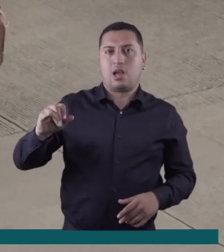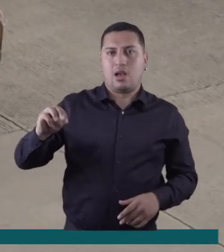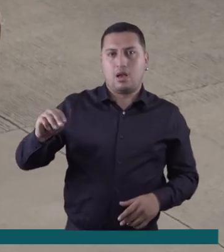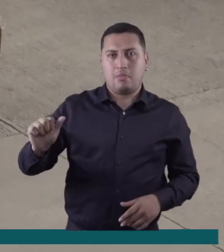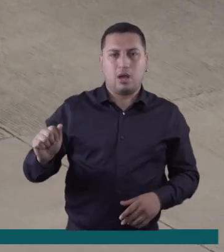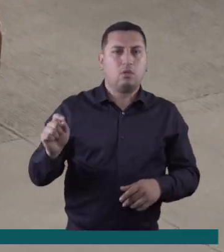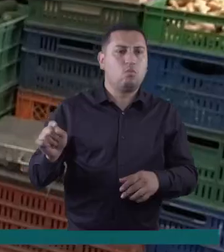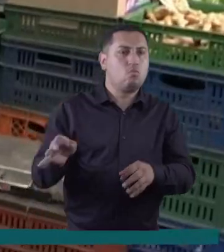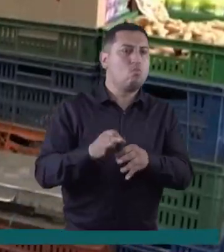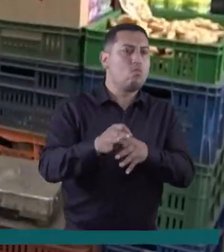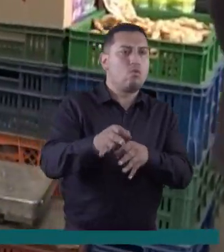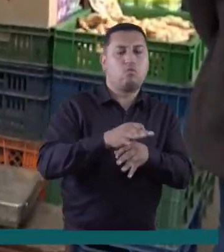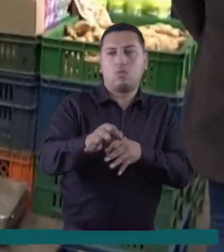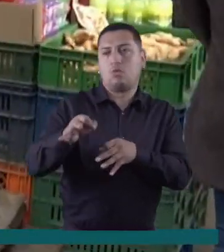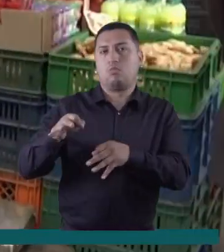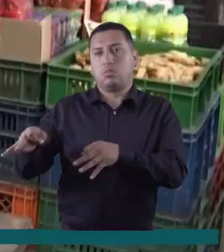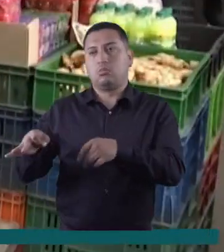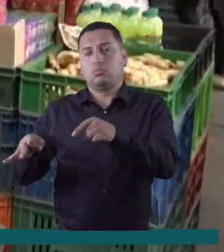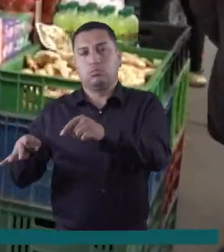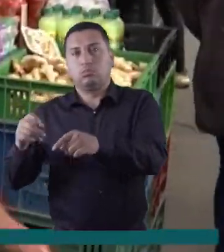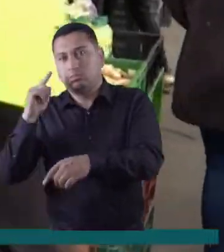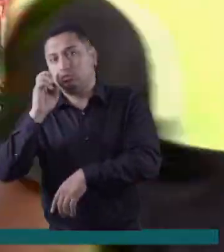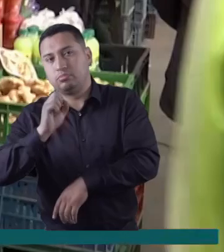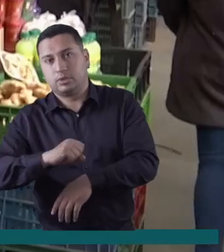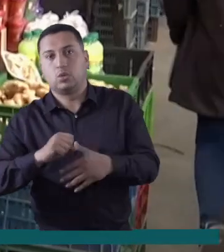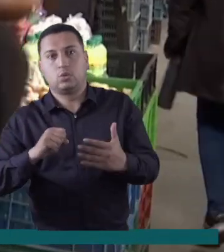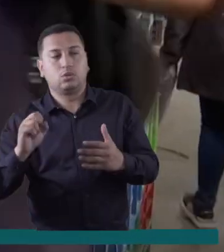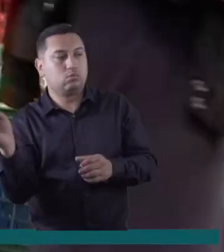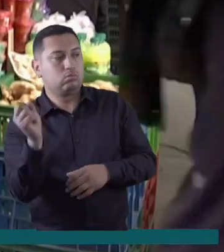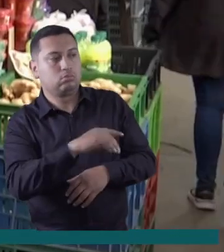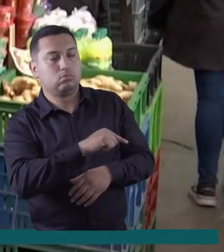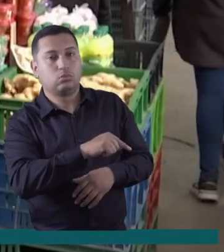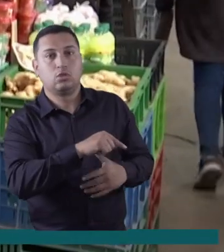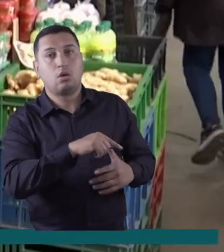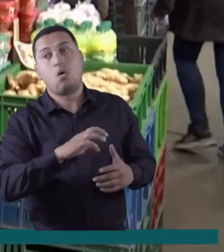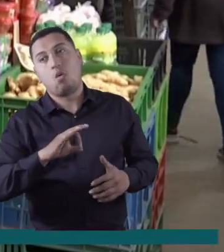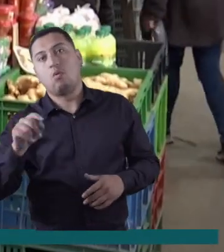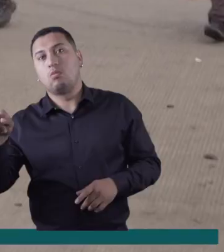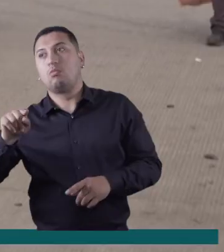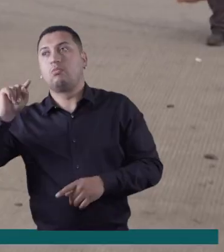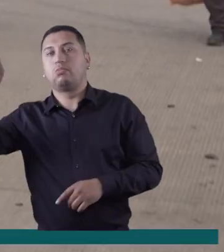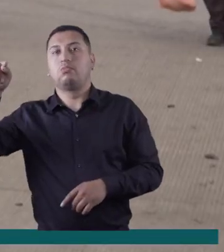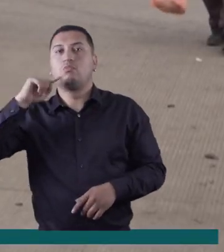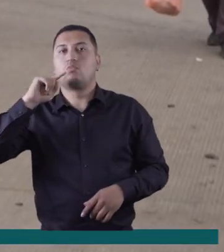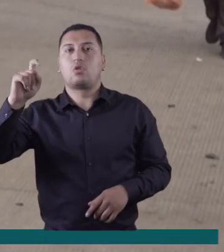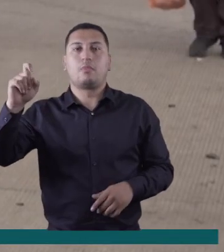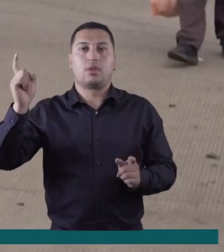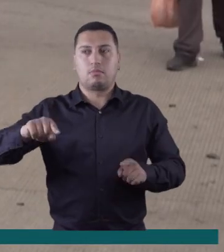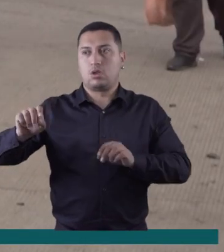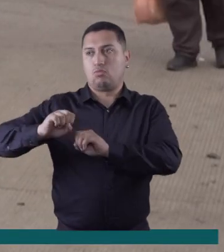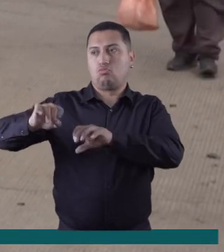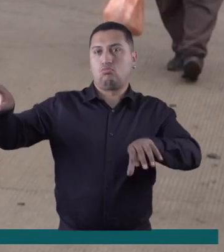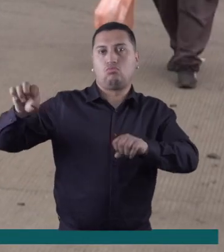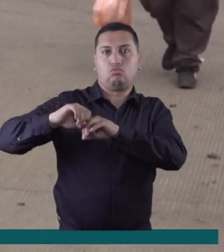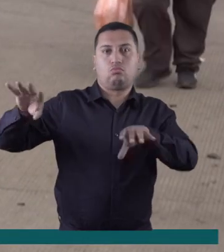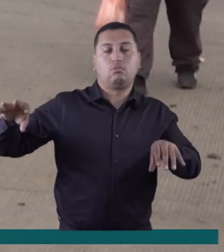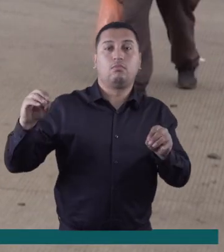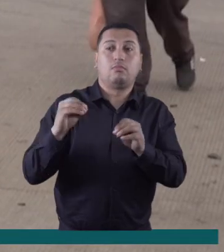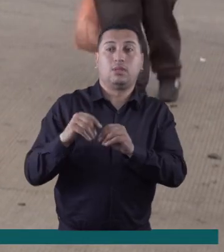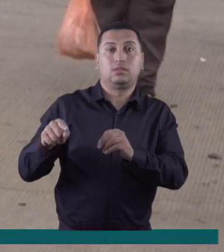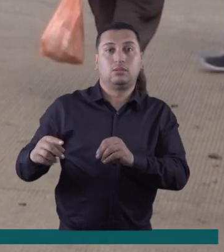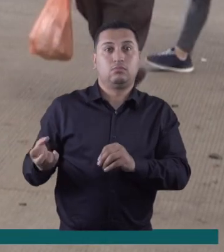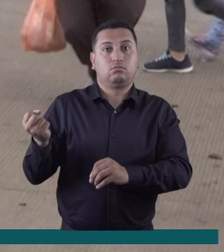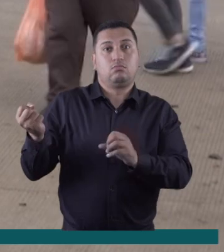reflejados en la llegada de estos alimentos también al centro de abastos de Bucaramanga. Además, a Corabastos llegan